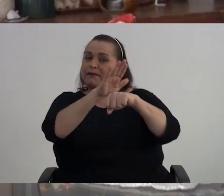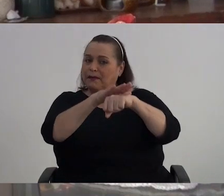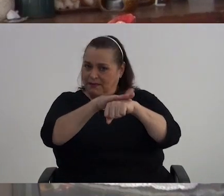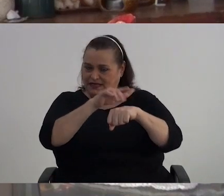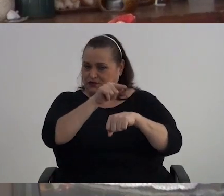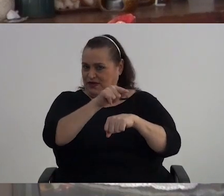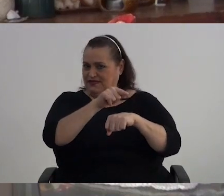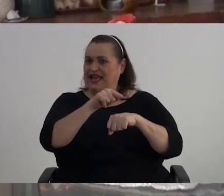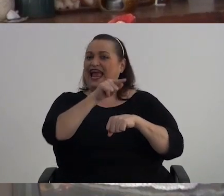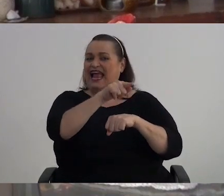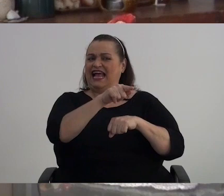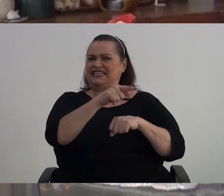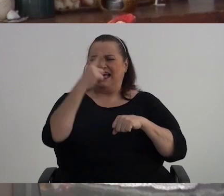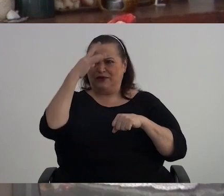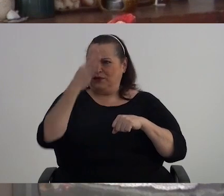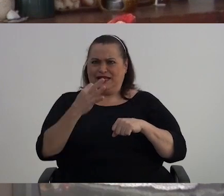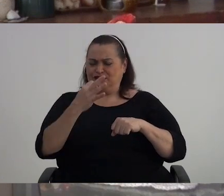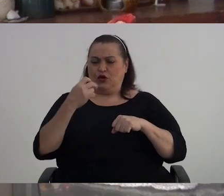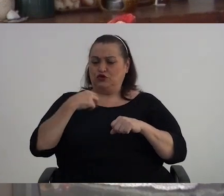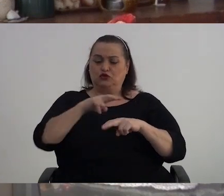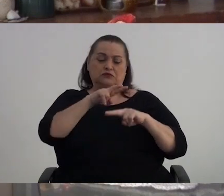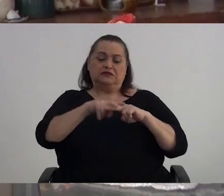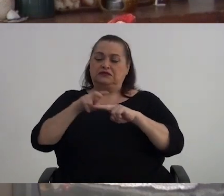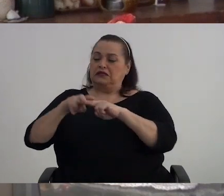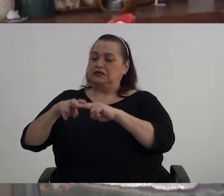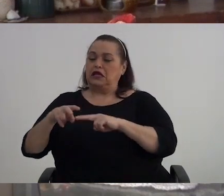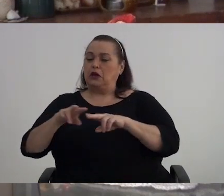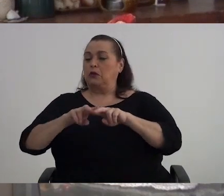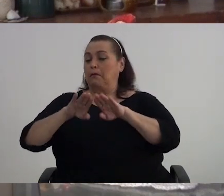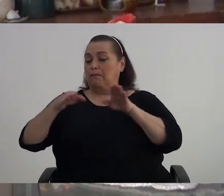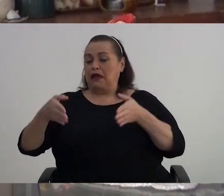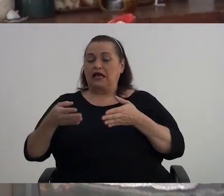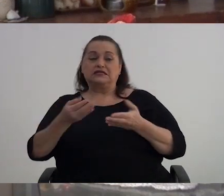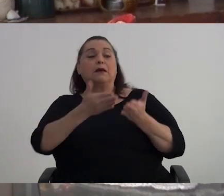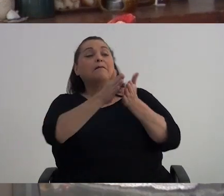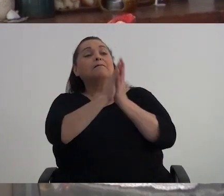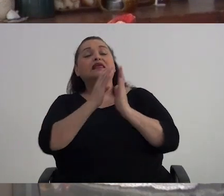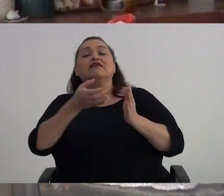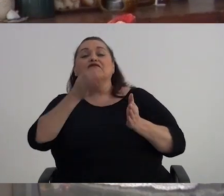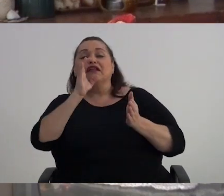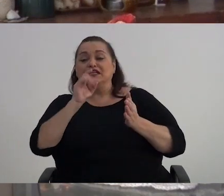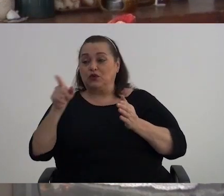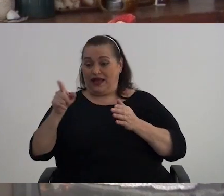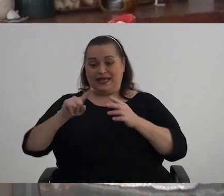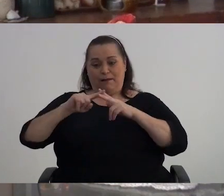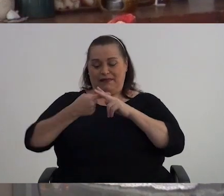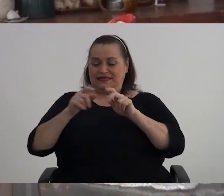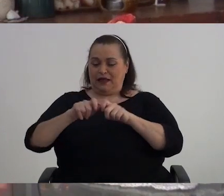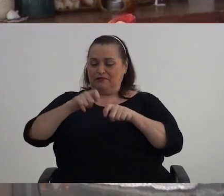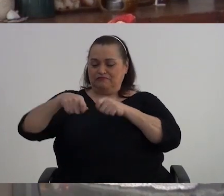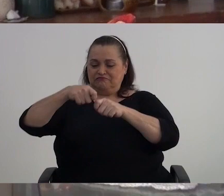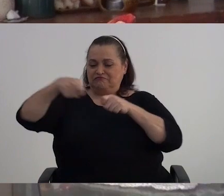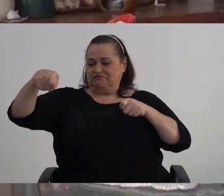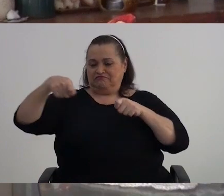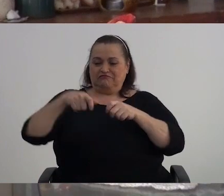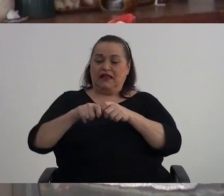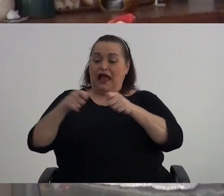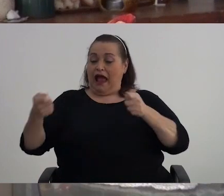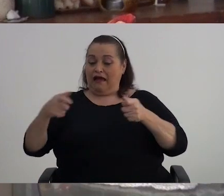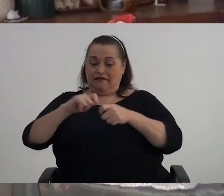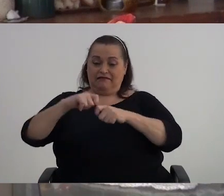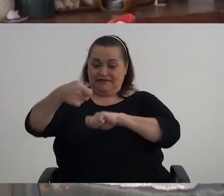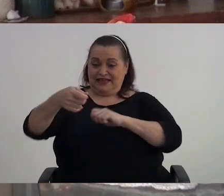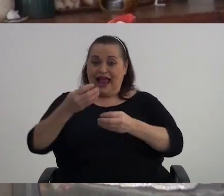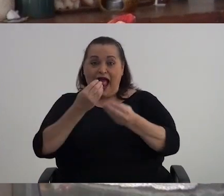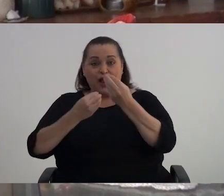soda Y seguro No se lo creyó Y nos sentamos Y le pedimos El refresco Y las chiquillas Comenzaron a desembolsar Desenvolver el